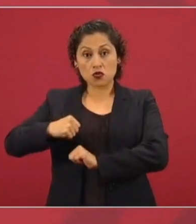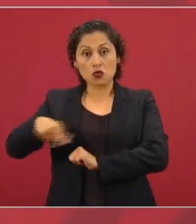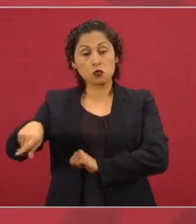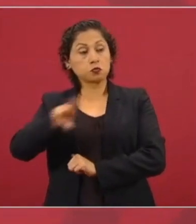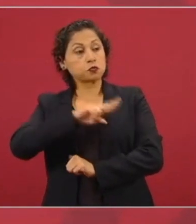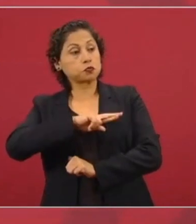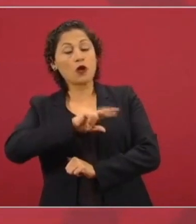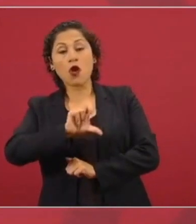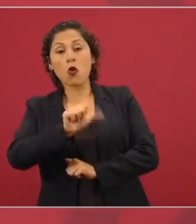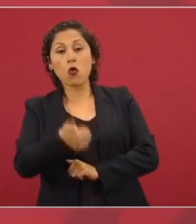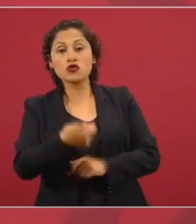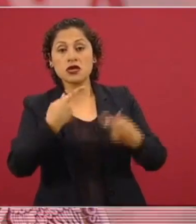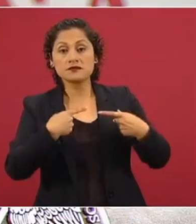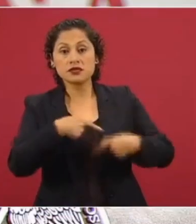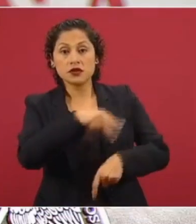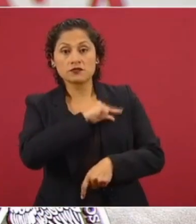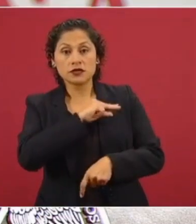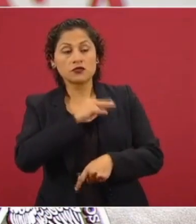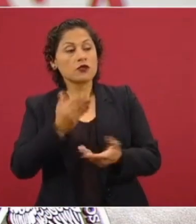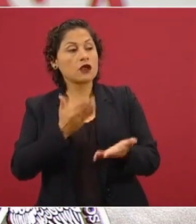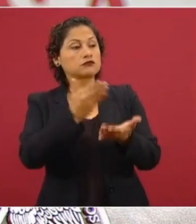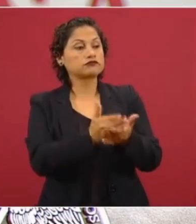cuidar sus oficinas.